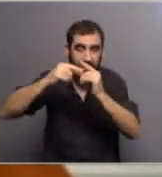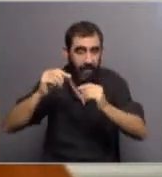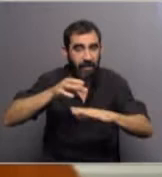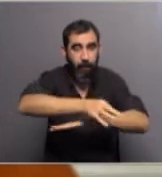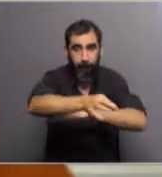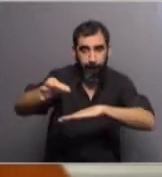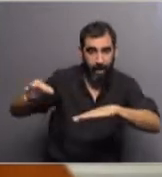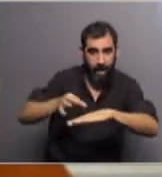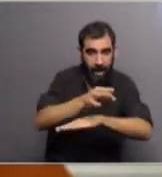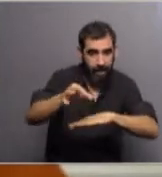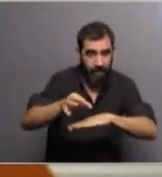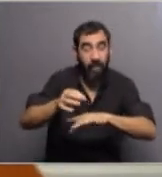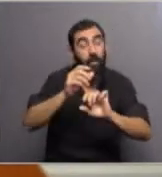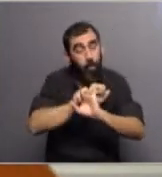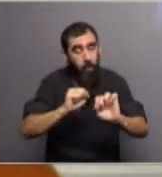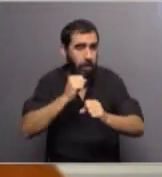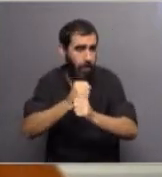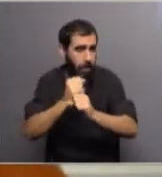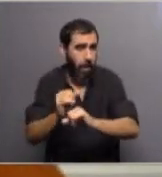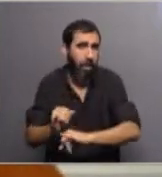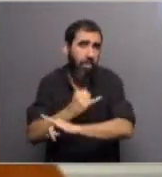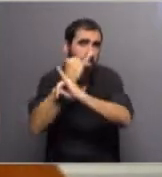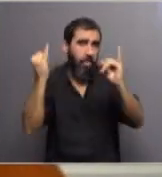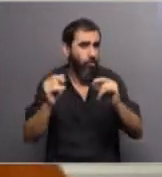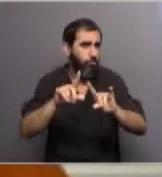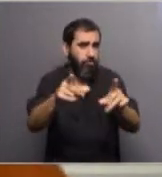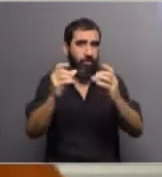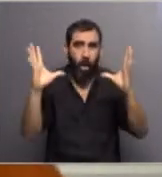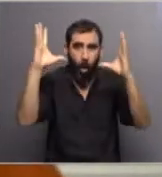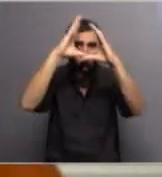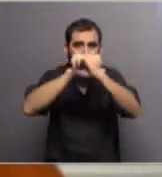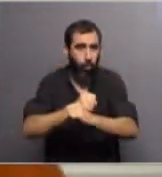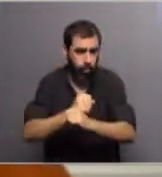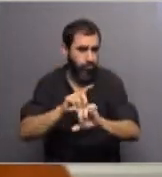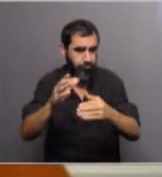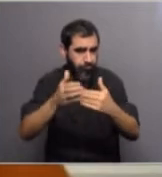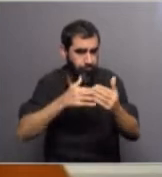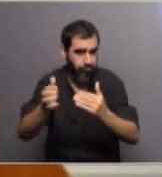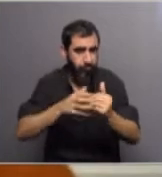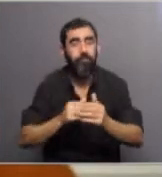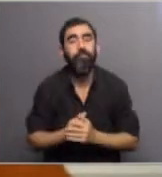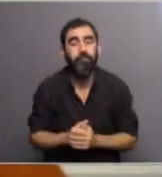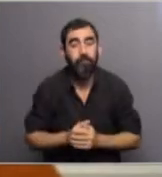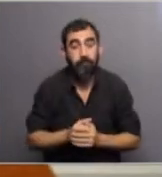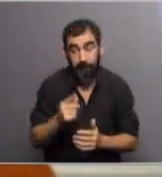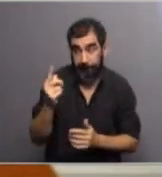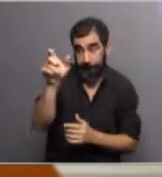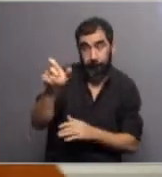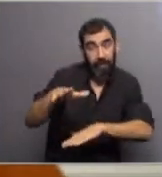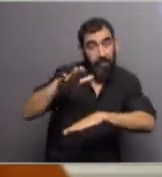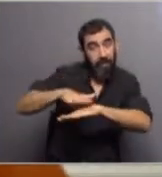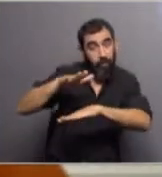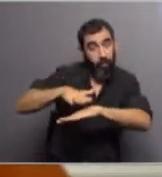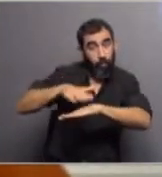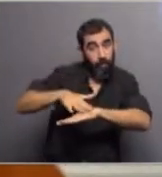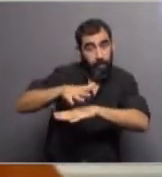y entonces puede trabajar incluso de día, no necesita la oscuridad para trabajar. Y Daniel estaba a cargo de